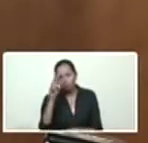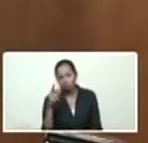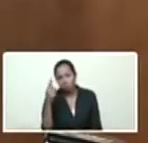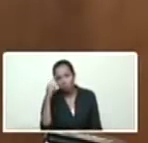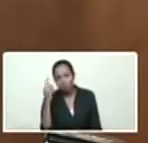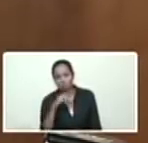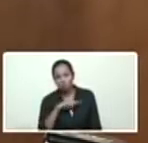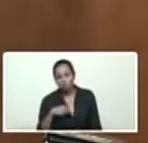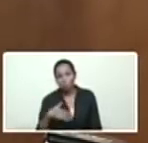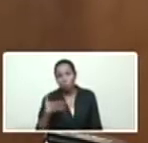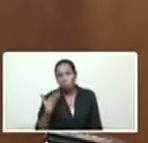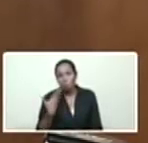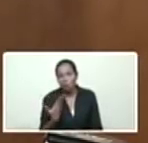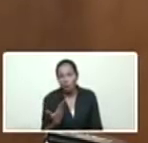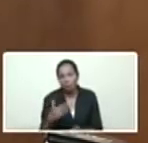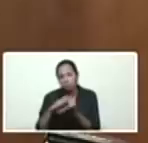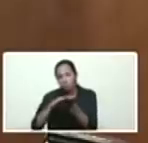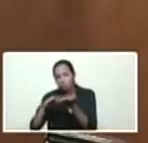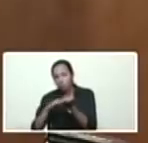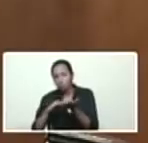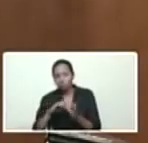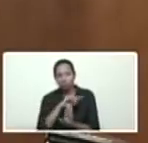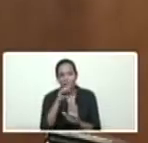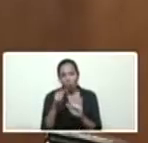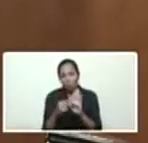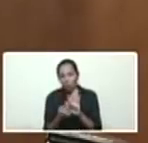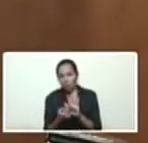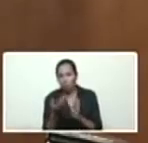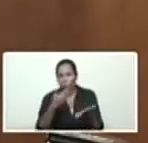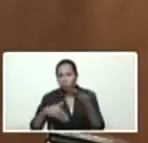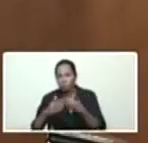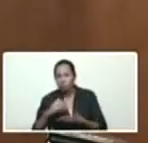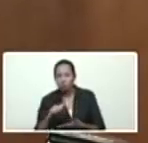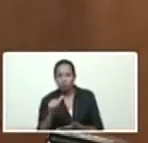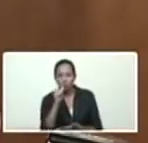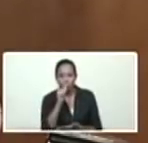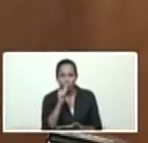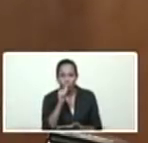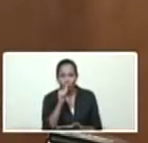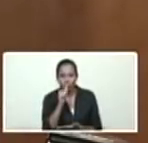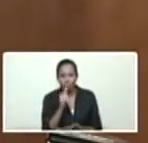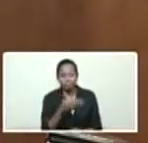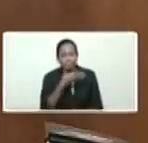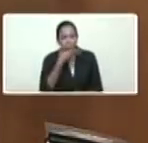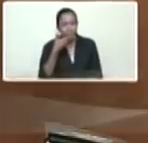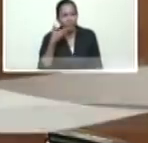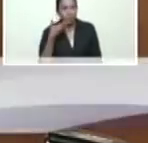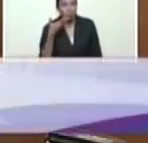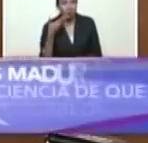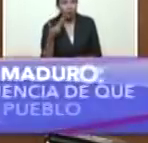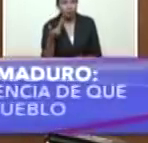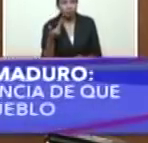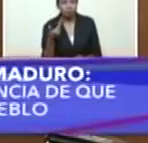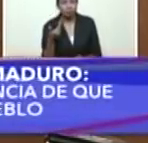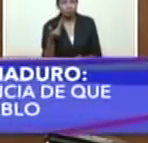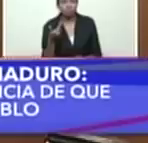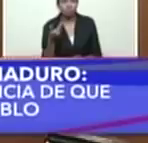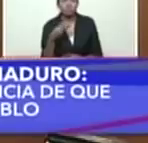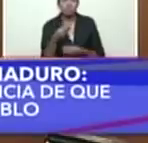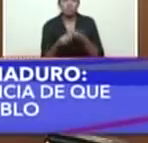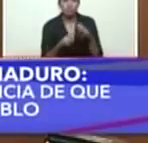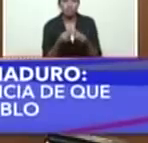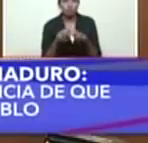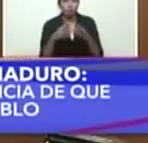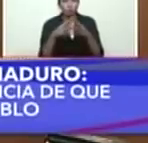y debemos ir, al llegar a los servicios de agua, debemos mejorar, afinar todos los planes, recuperar todos los camiones de